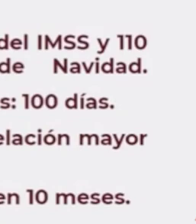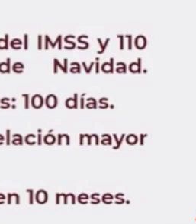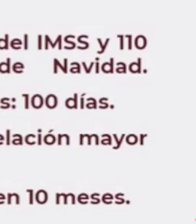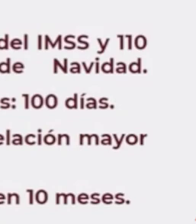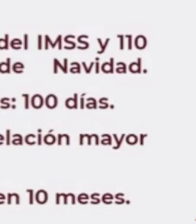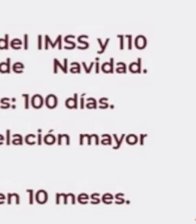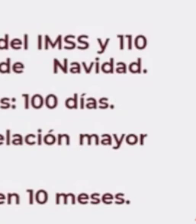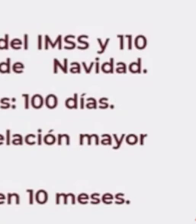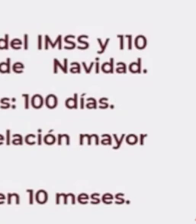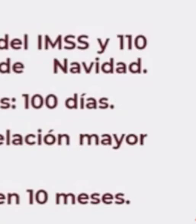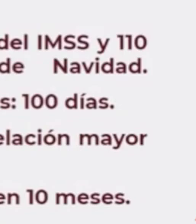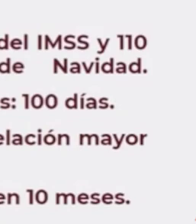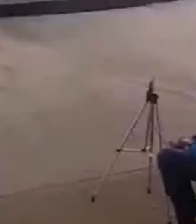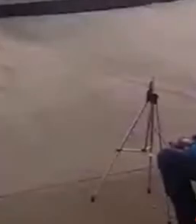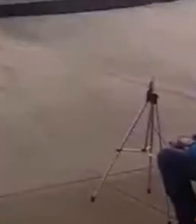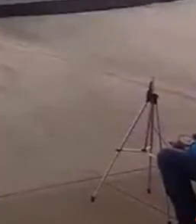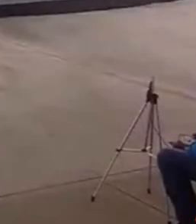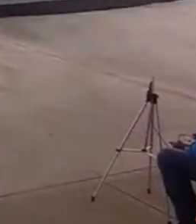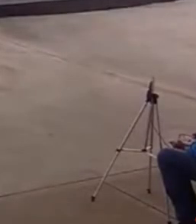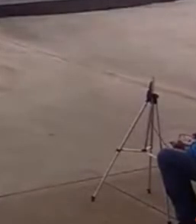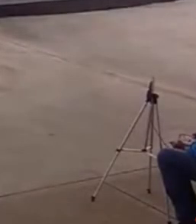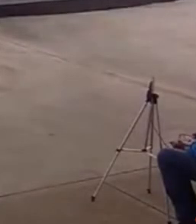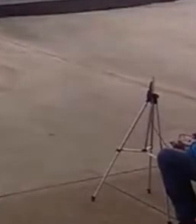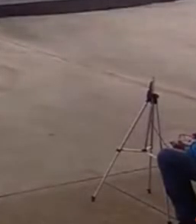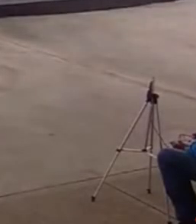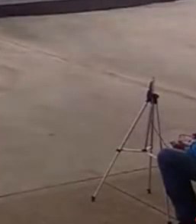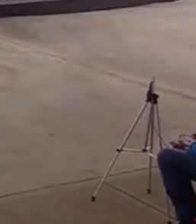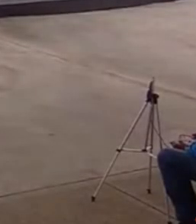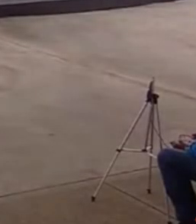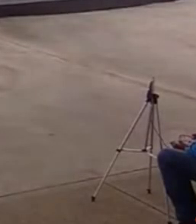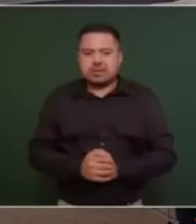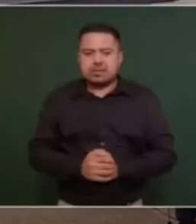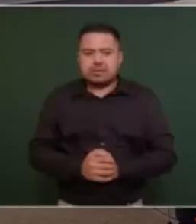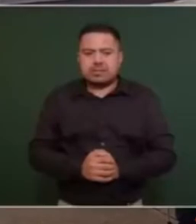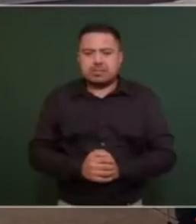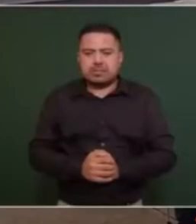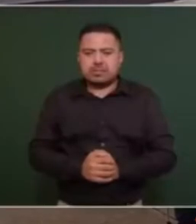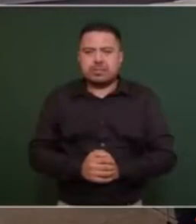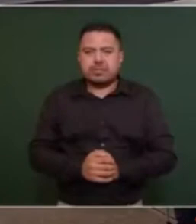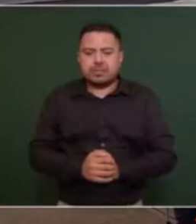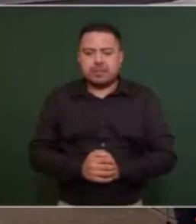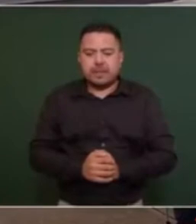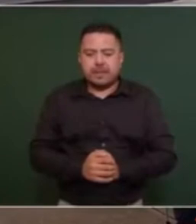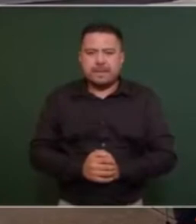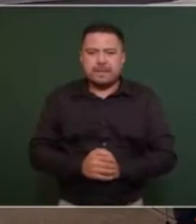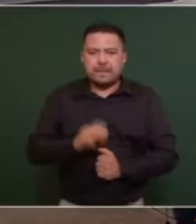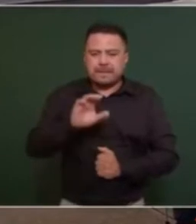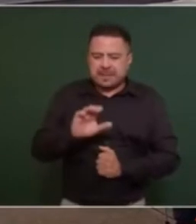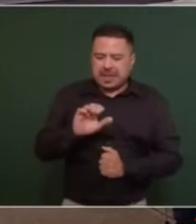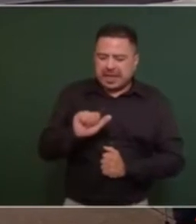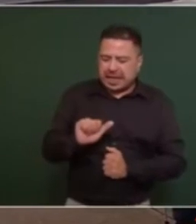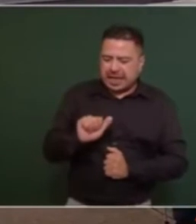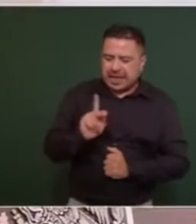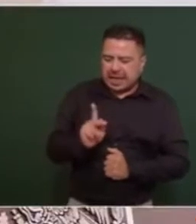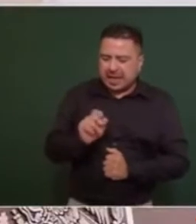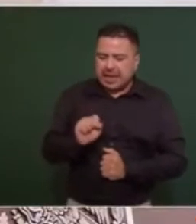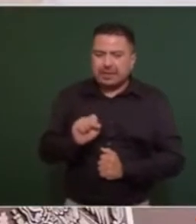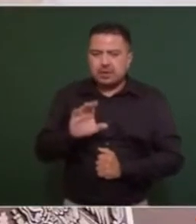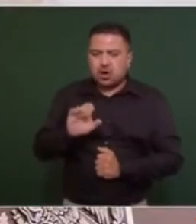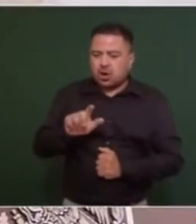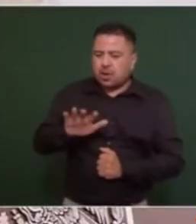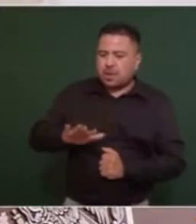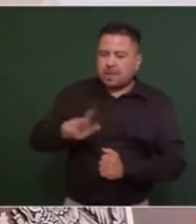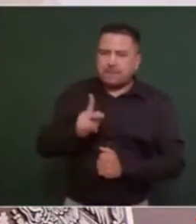sustitución total del Centro Avanzado de Atención Primaria a la Salud de IMSS-Bienestar, el CAPS de la Colonia